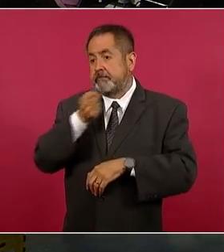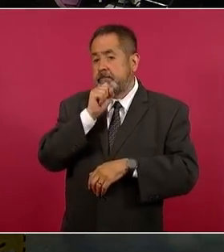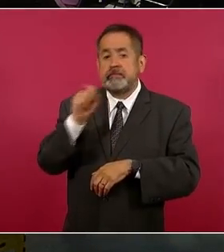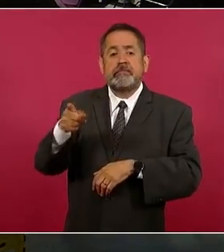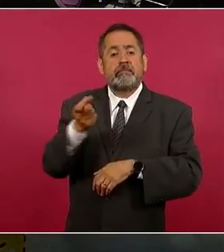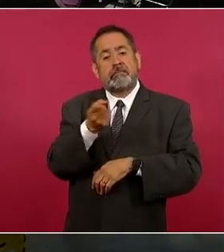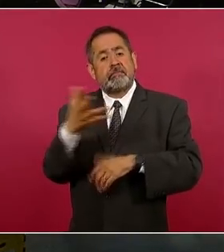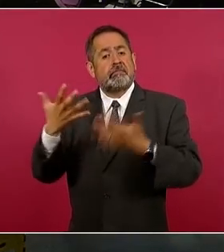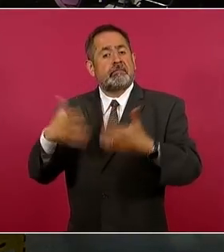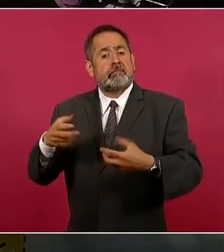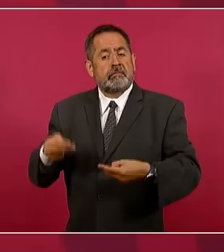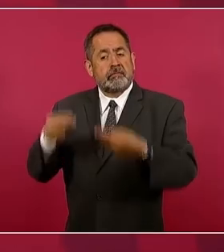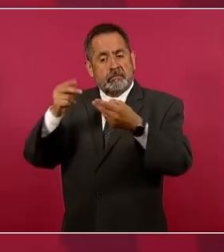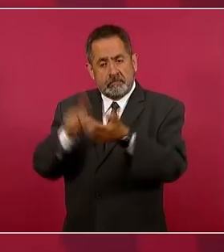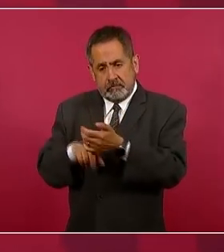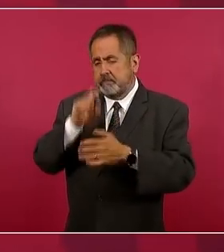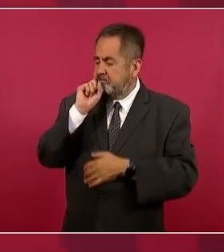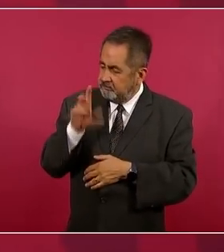tienen,